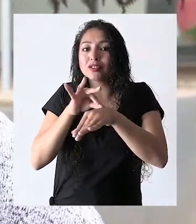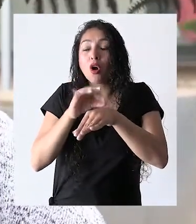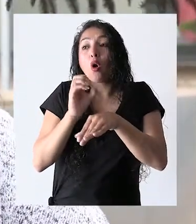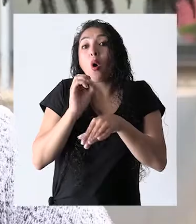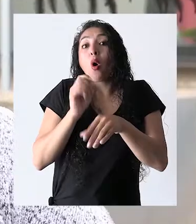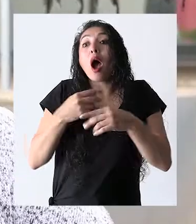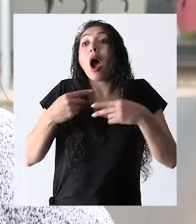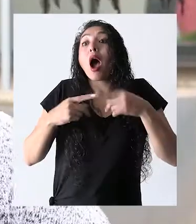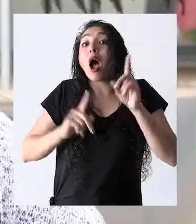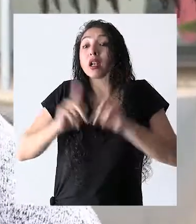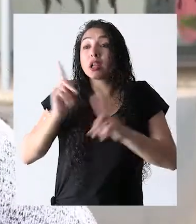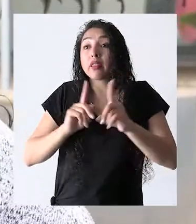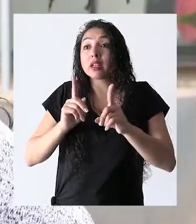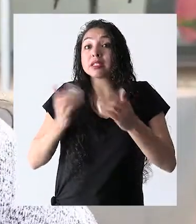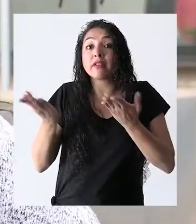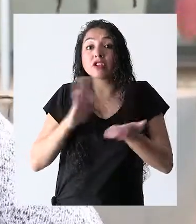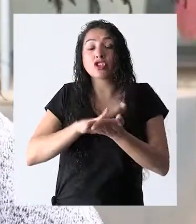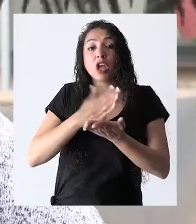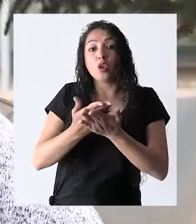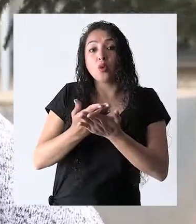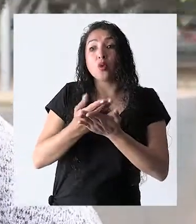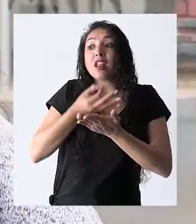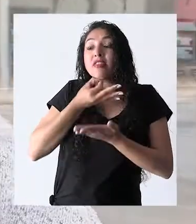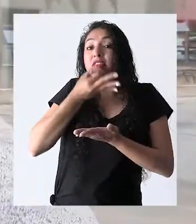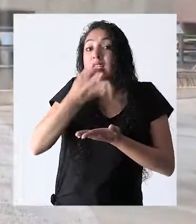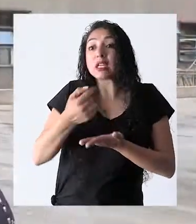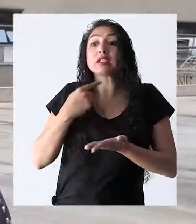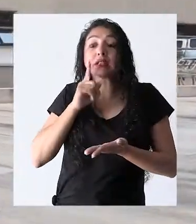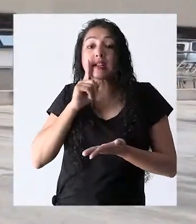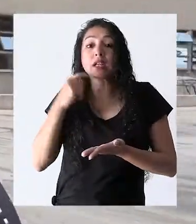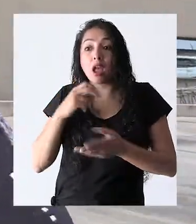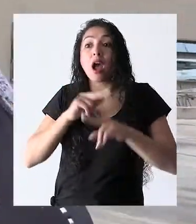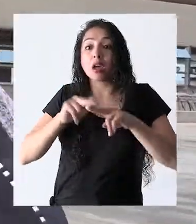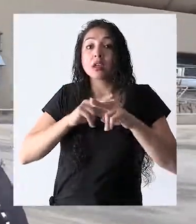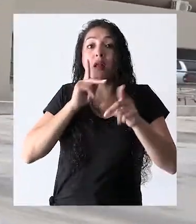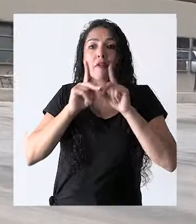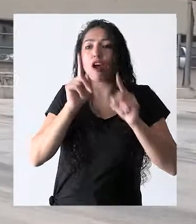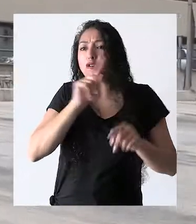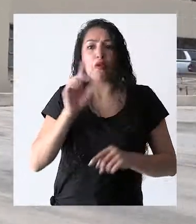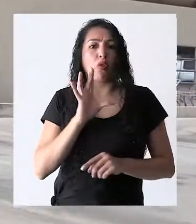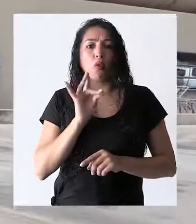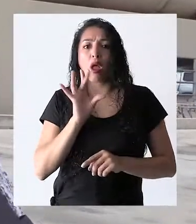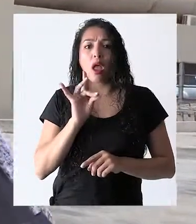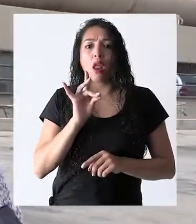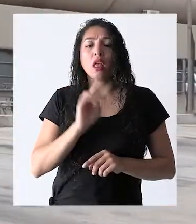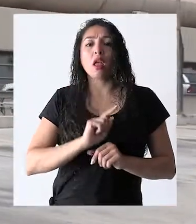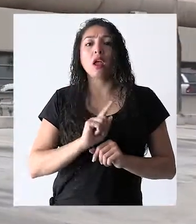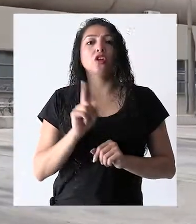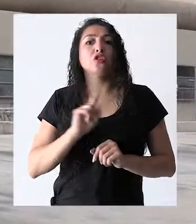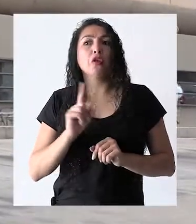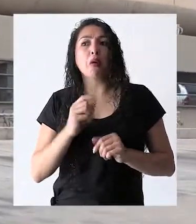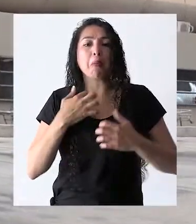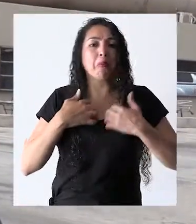alguien del servicio de salud o del consultorio te digan que tienes que realizarte, no es doloroso, no